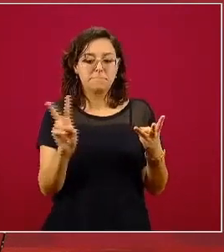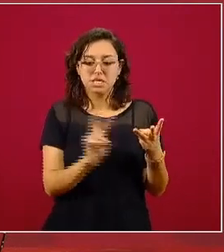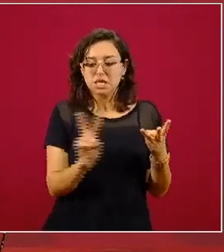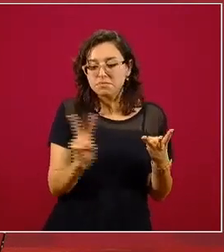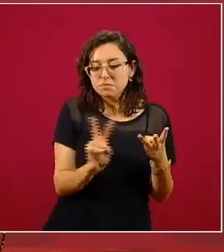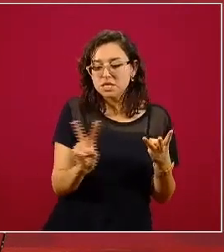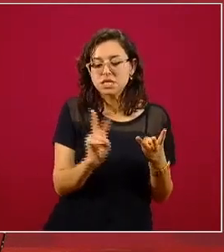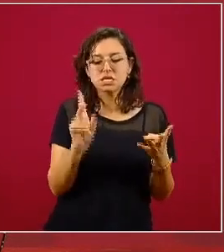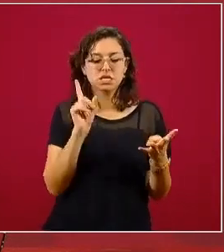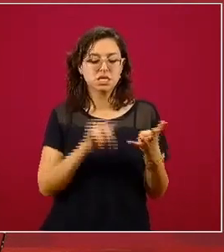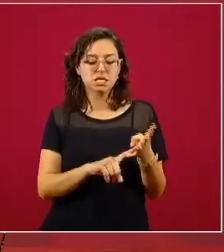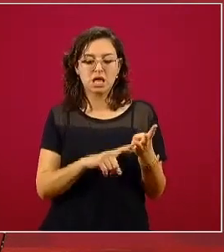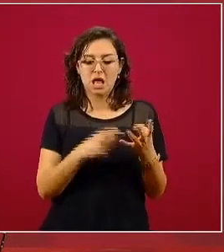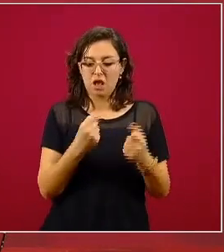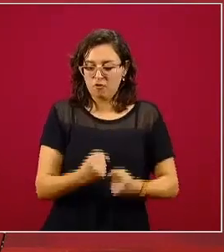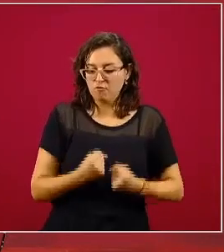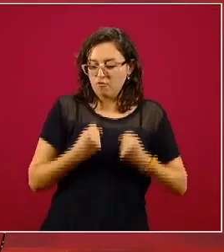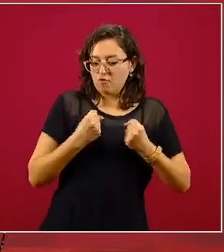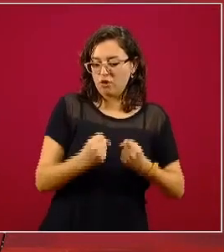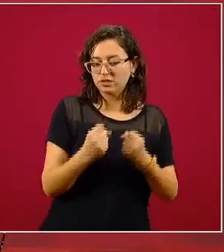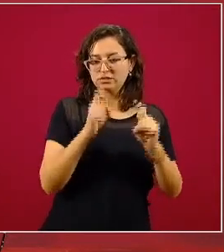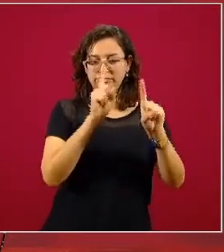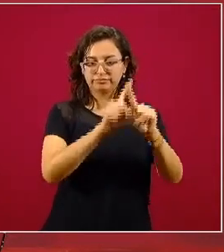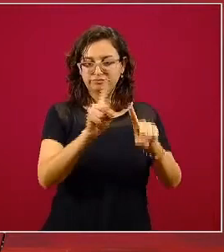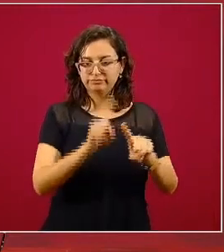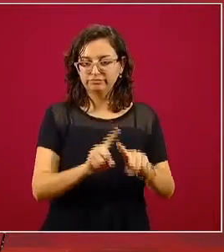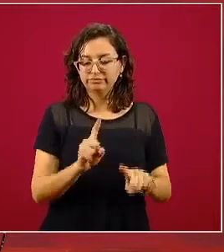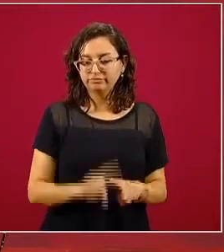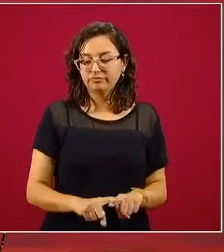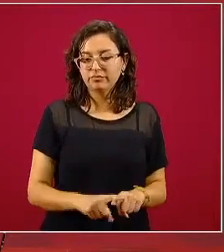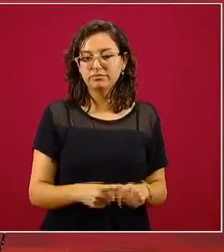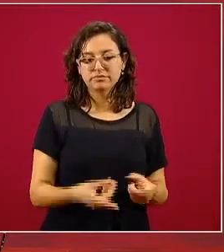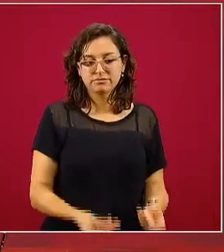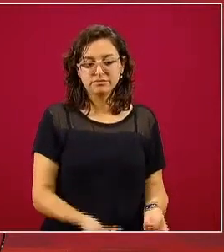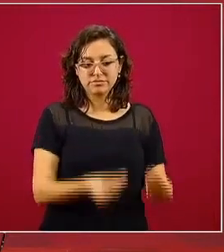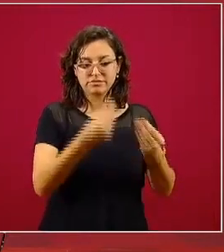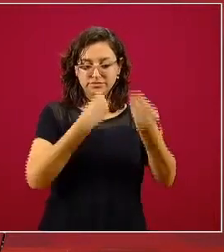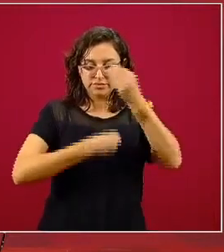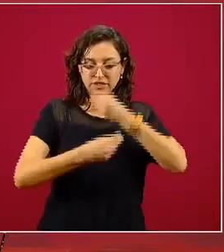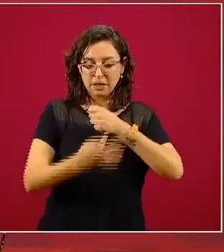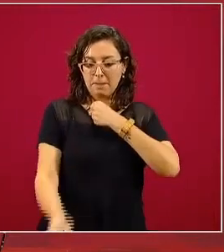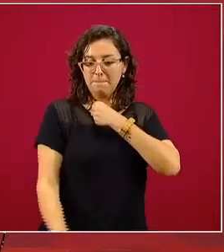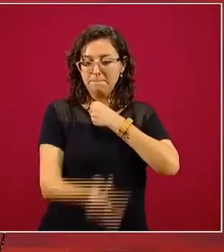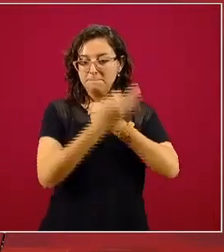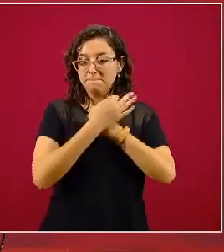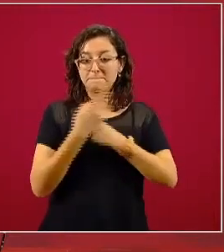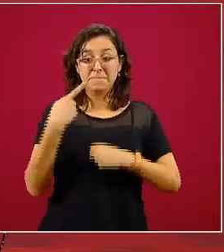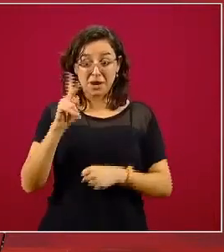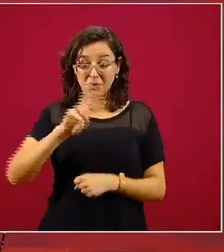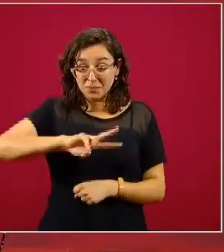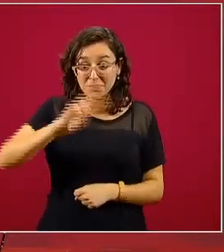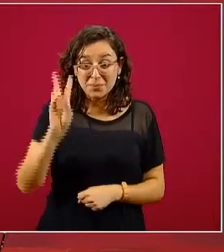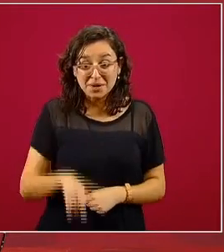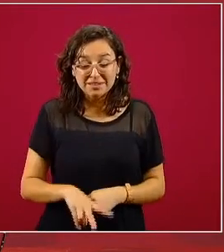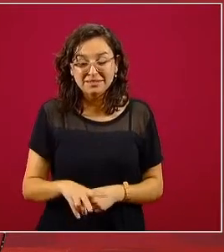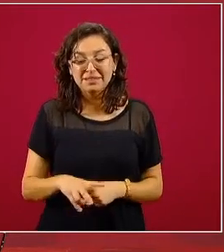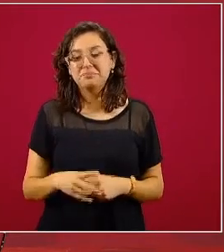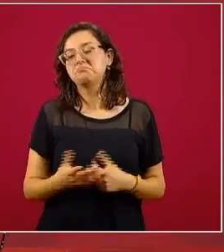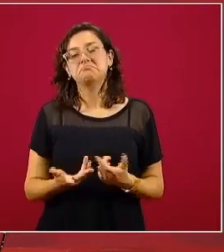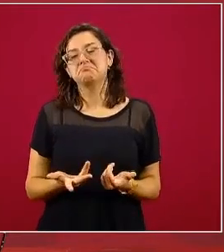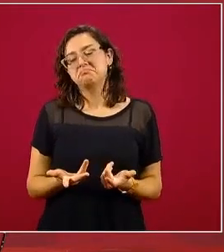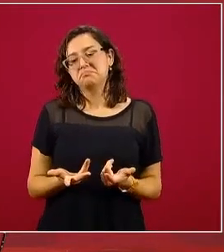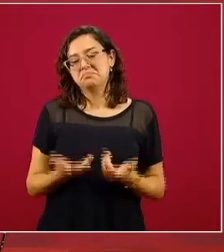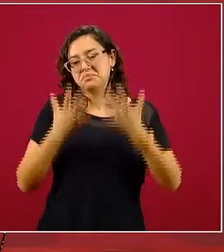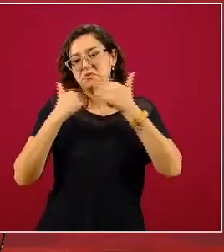reforzadores de distintas funciones orgánicas, pero que no tienen una autorización sanitaria en la clase de